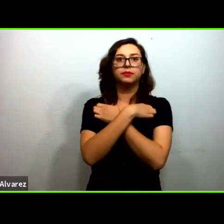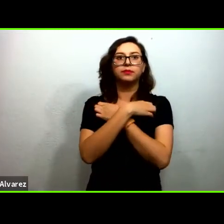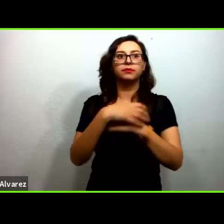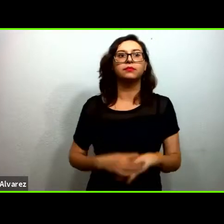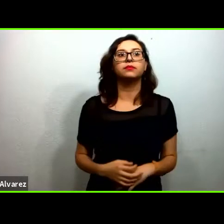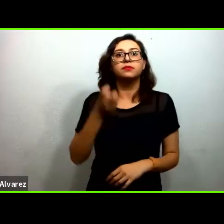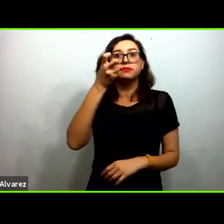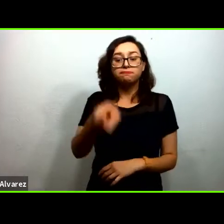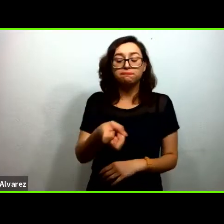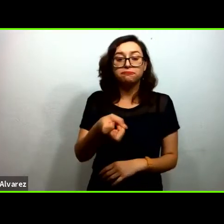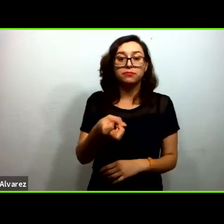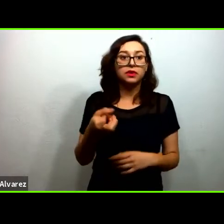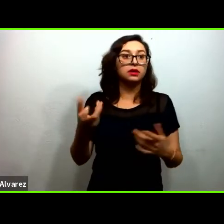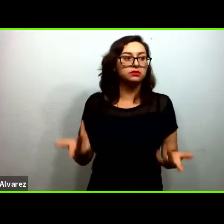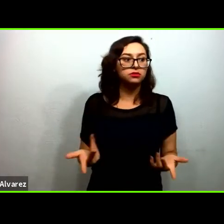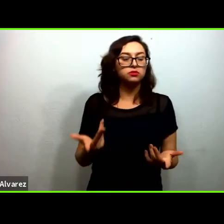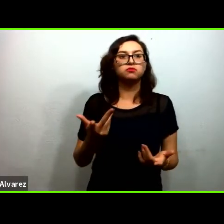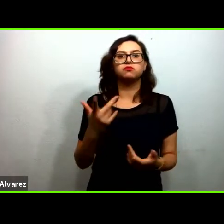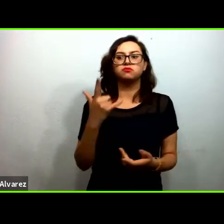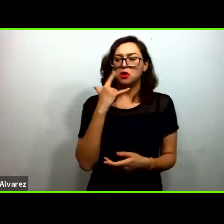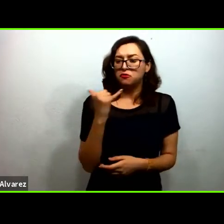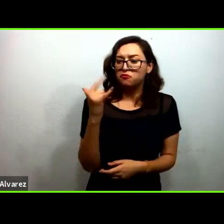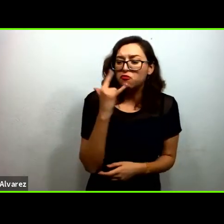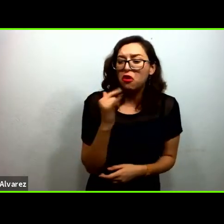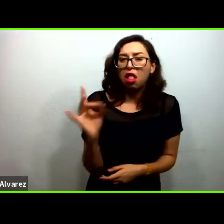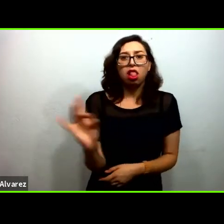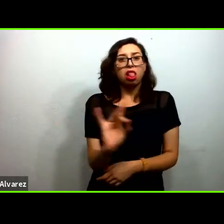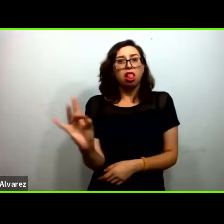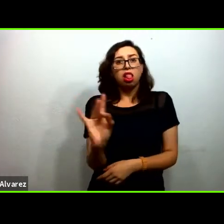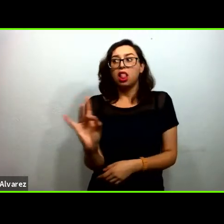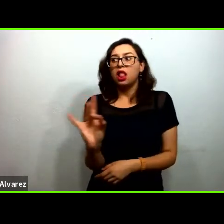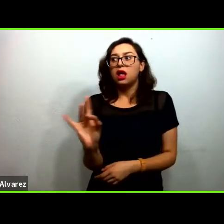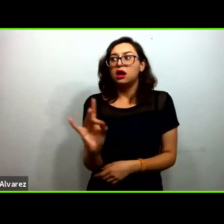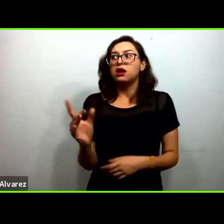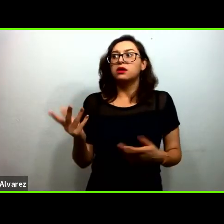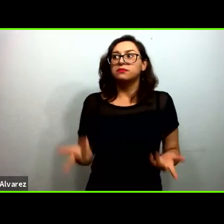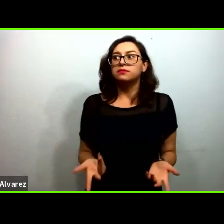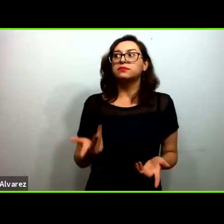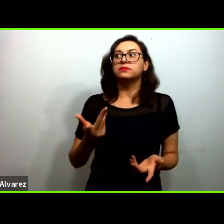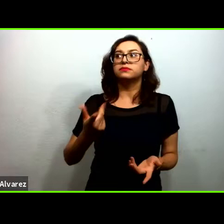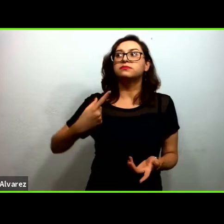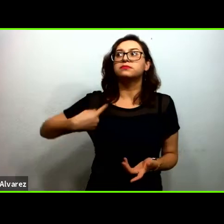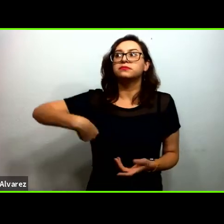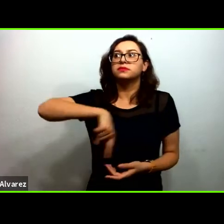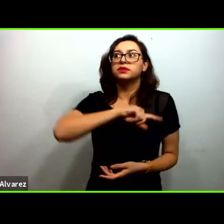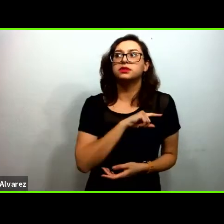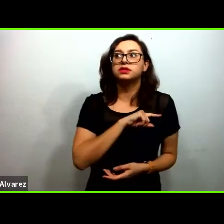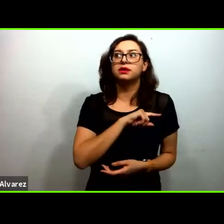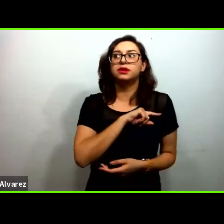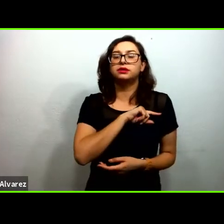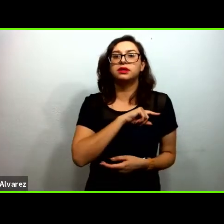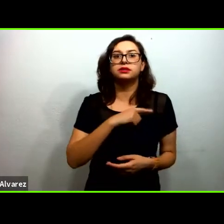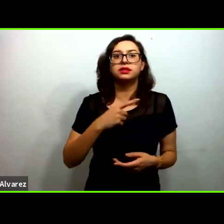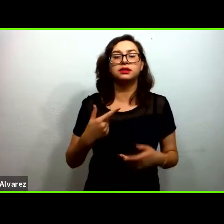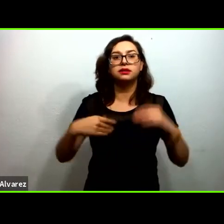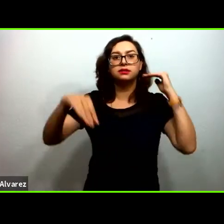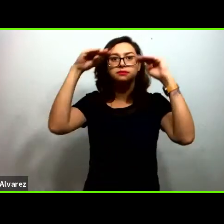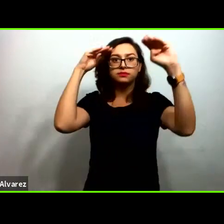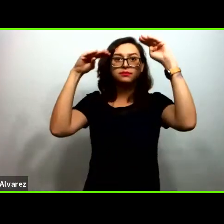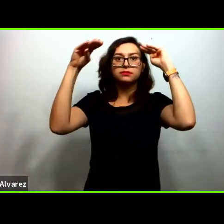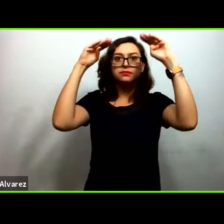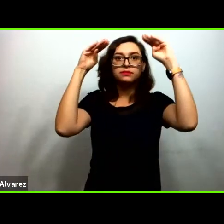quiero decir que no hay esfuerzo pequeño cuando hablamos de alianzas no necesariamente tenemos que estar pensando en la